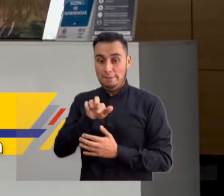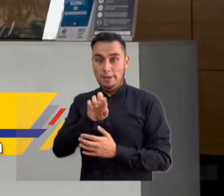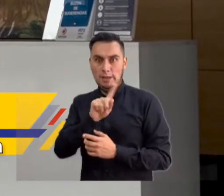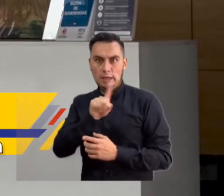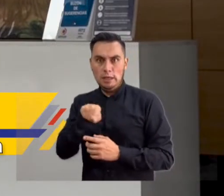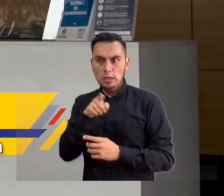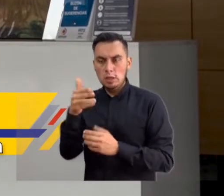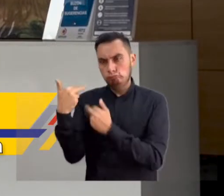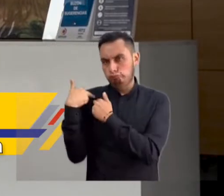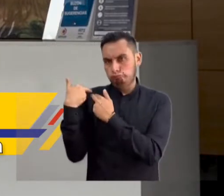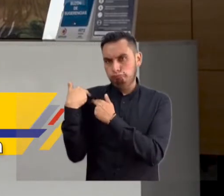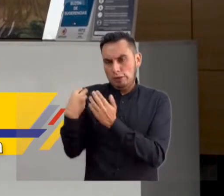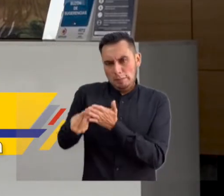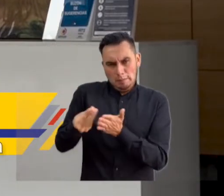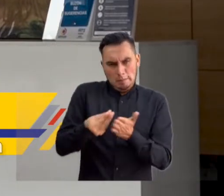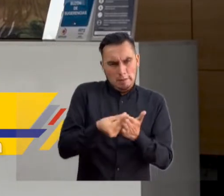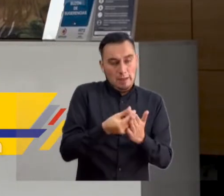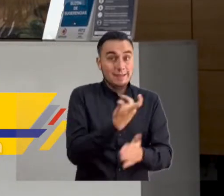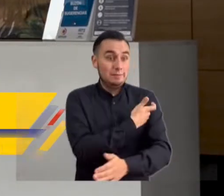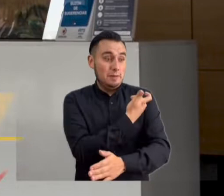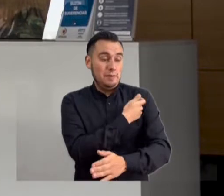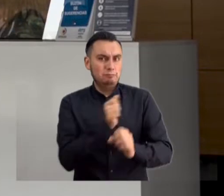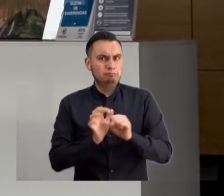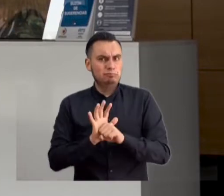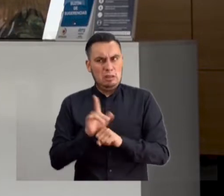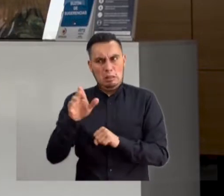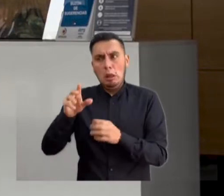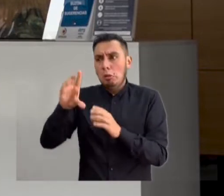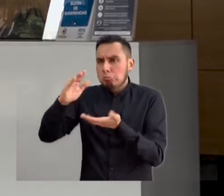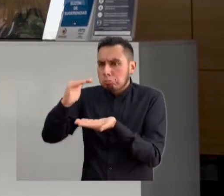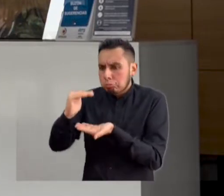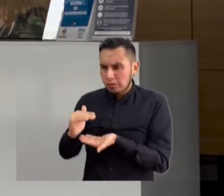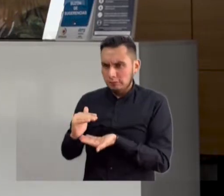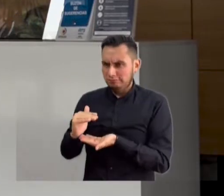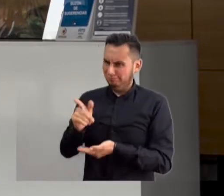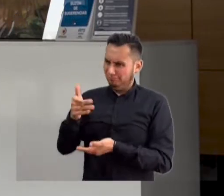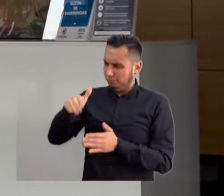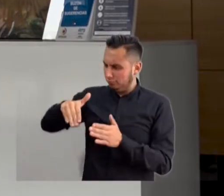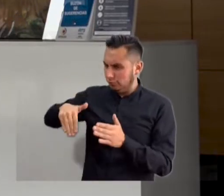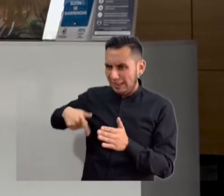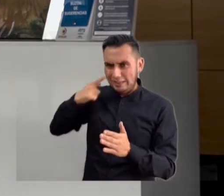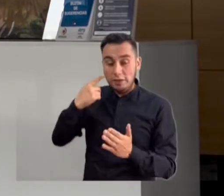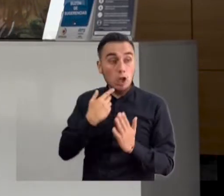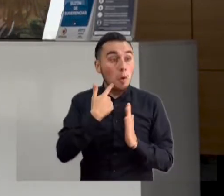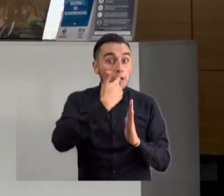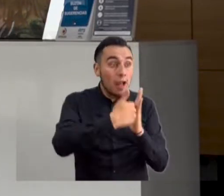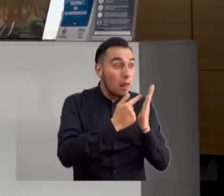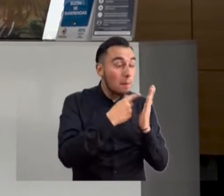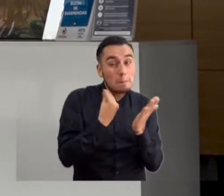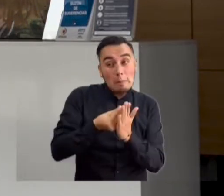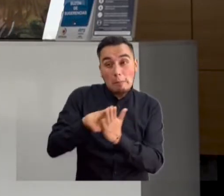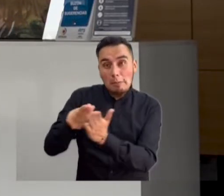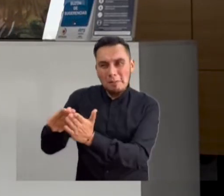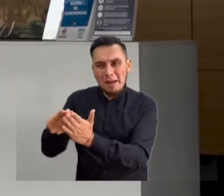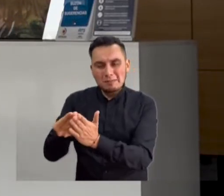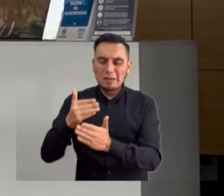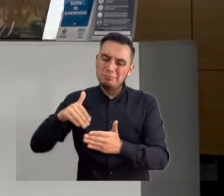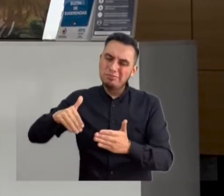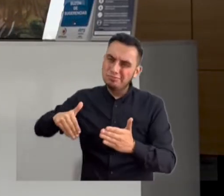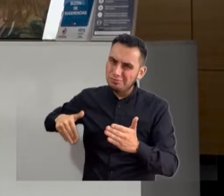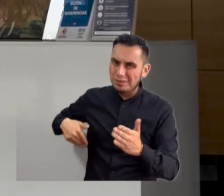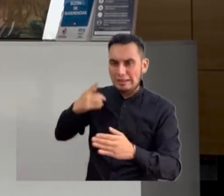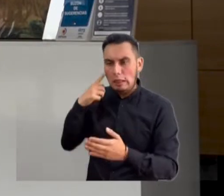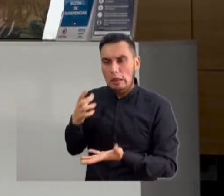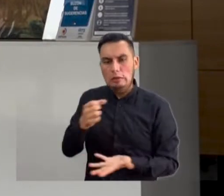IPS encargadas de aplicar las vacunas en Colombia es muy bajo. El retraso por parte de las EPS en la validación de las facturas por este concepto